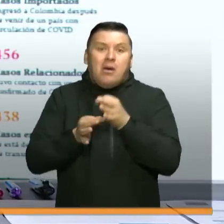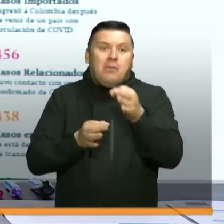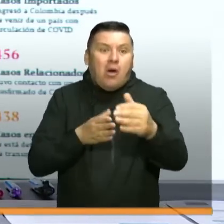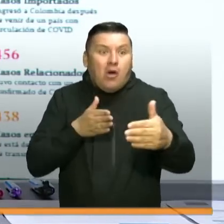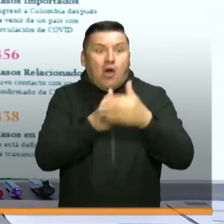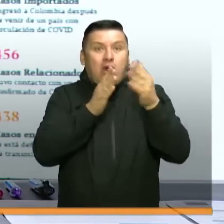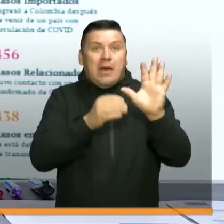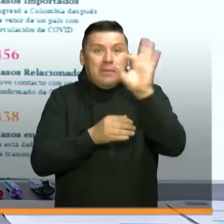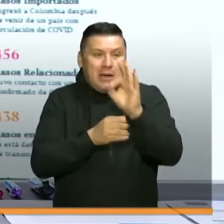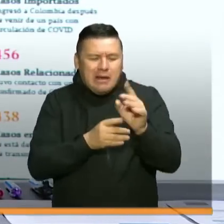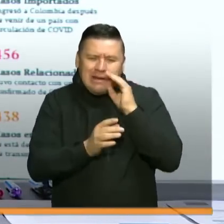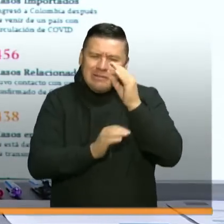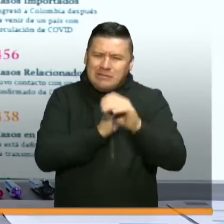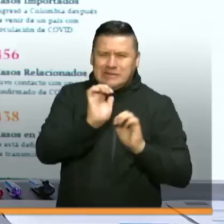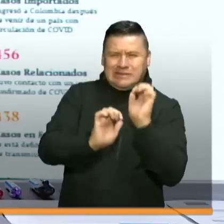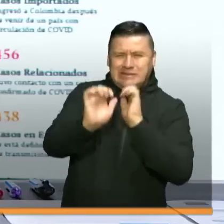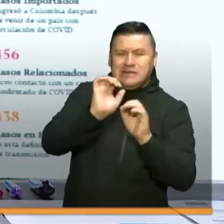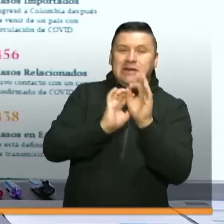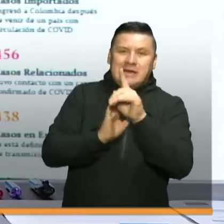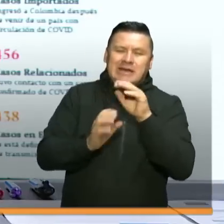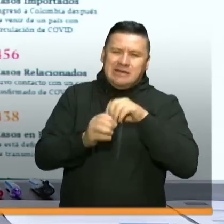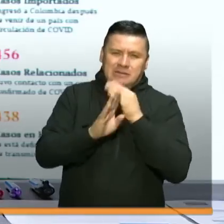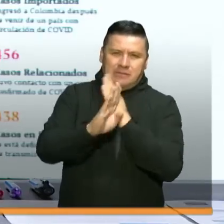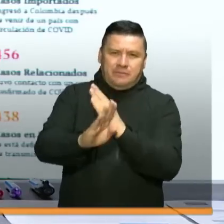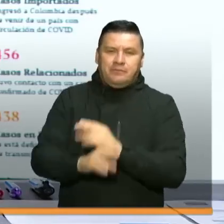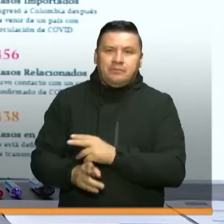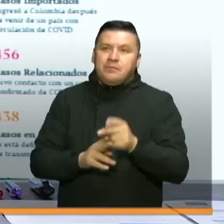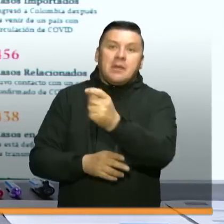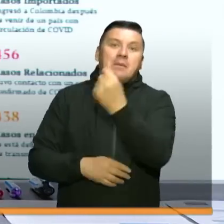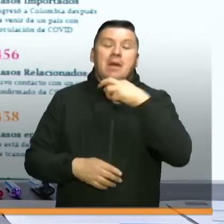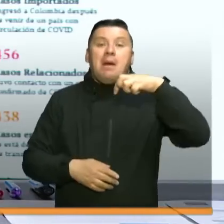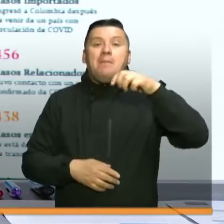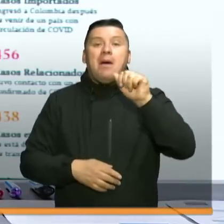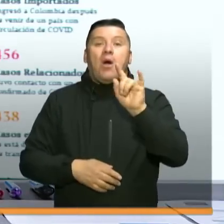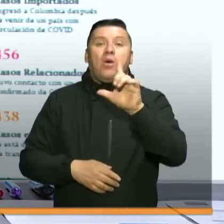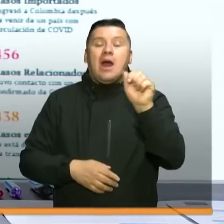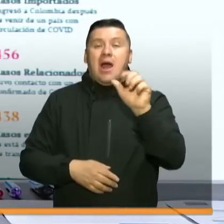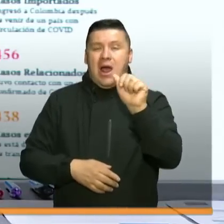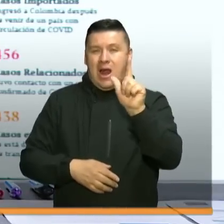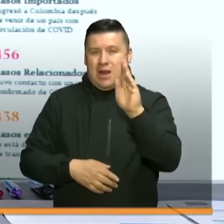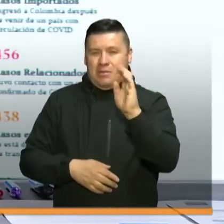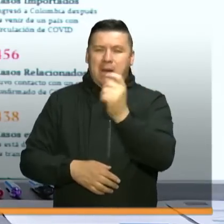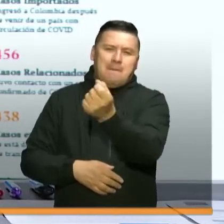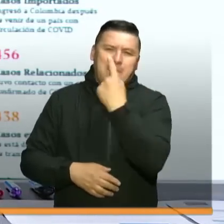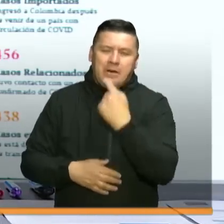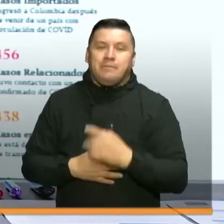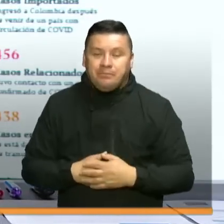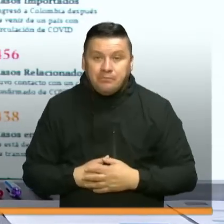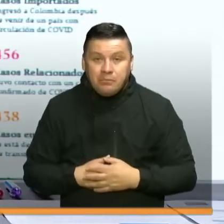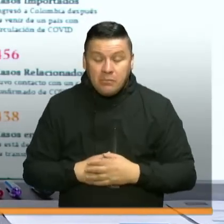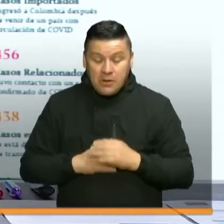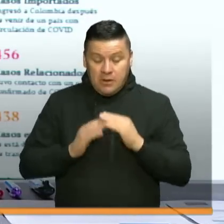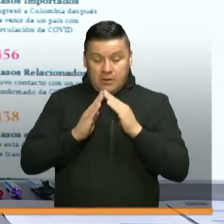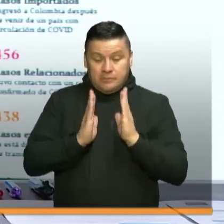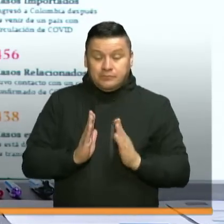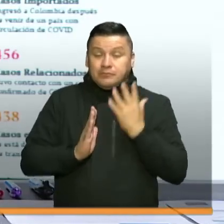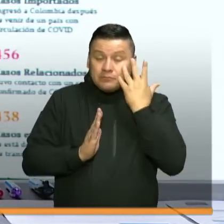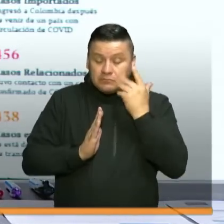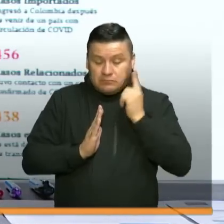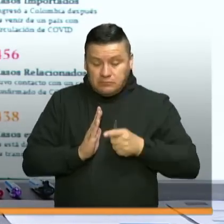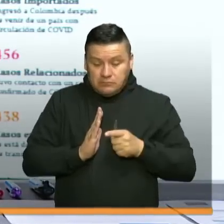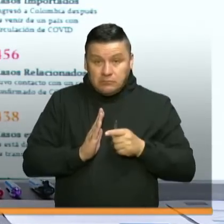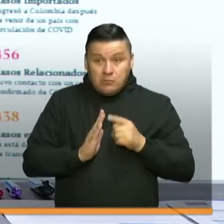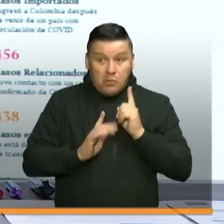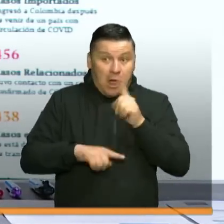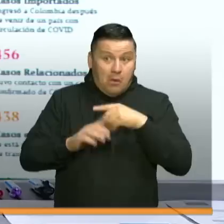los ataques del virus. Me pregunta Paula Alba, ¿después de la cuarentena algunos sectores podrán